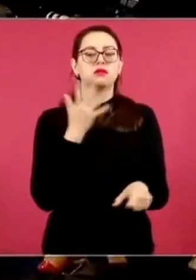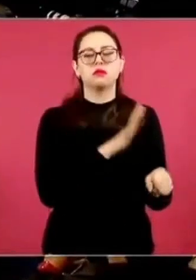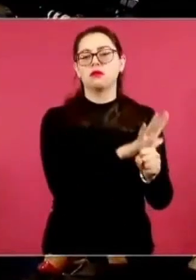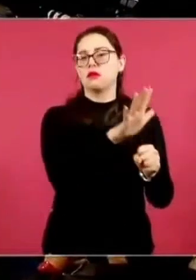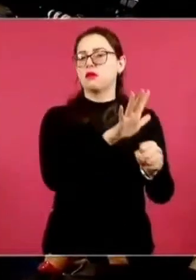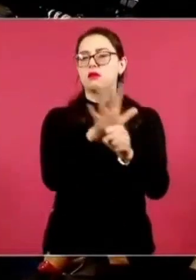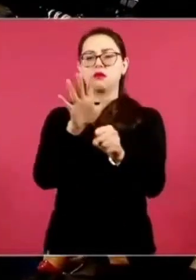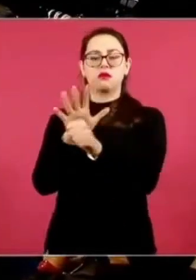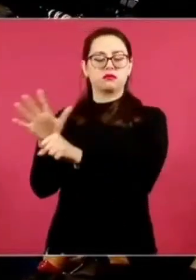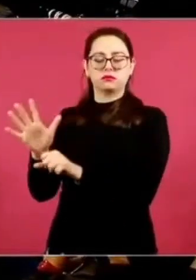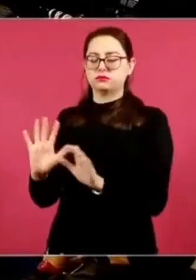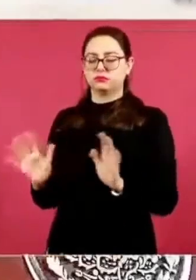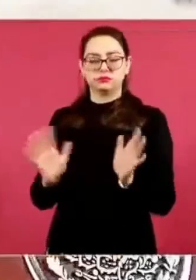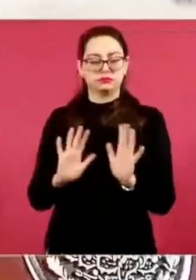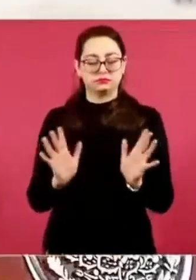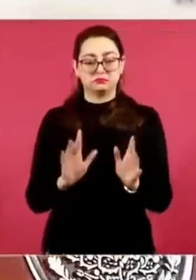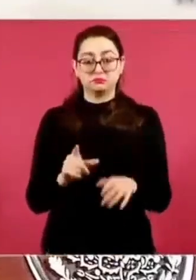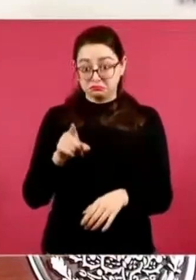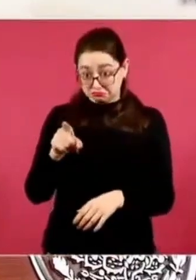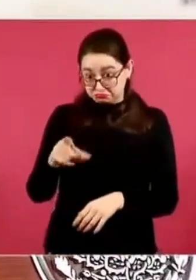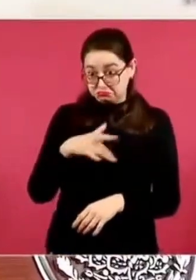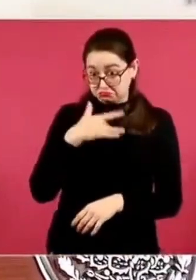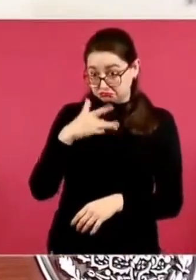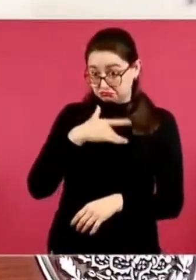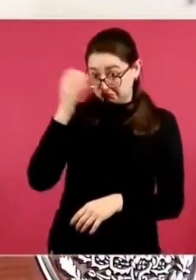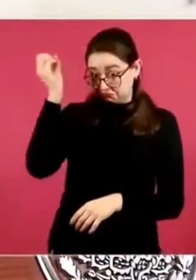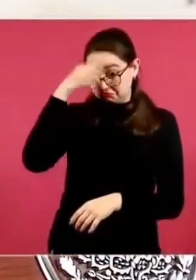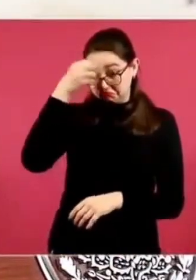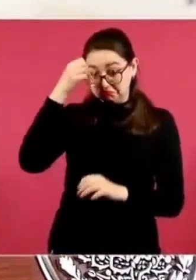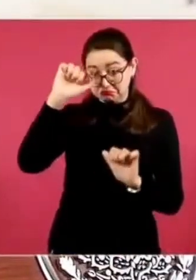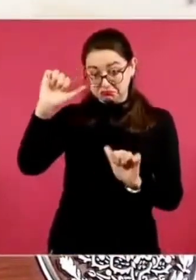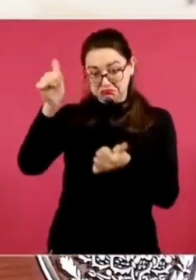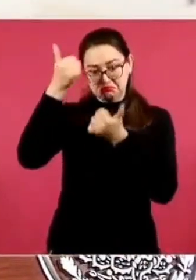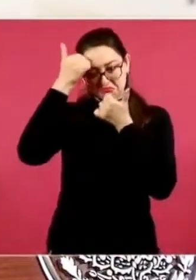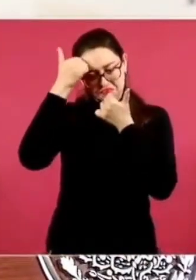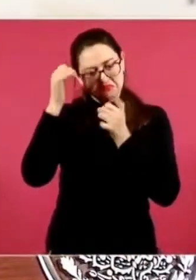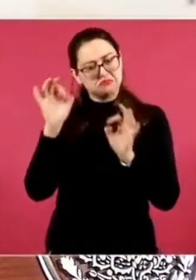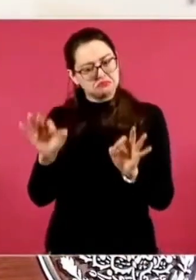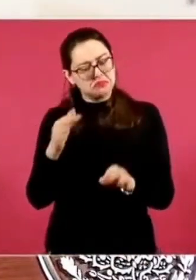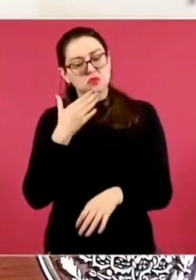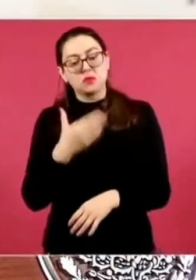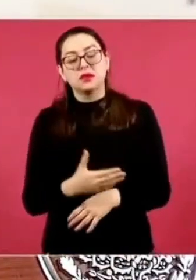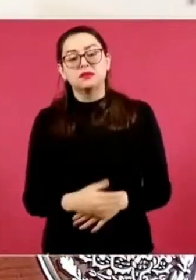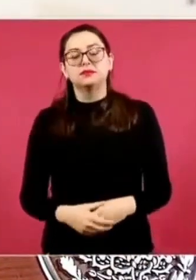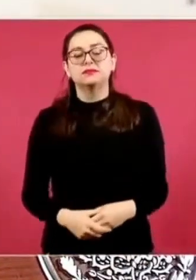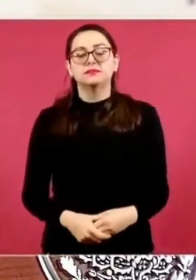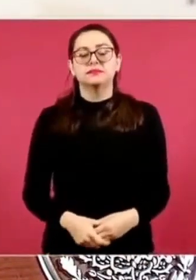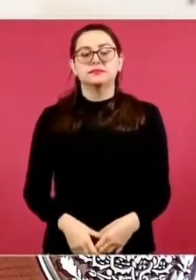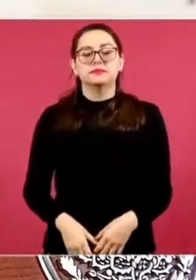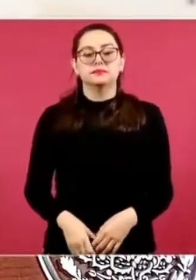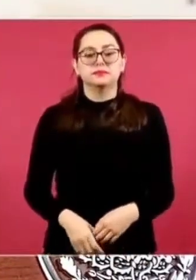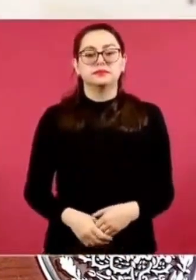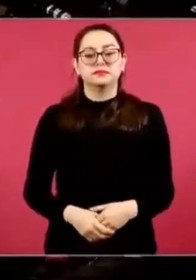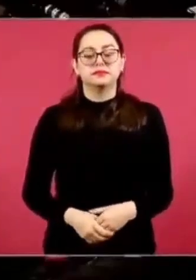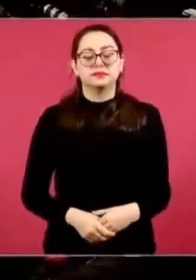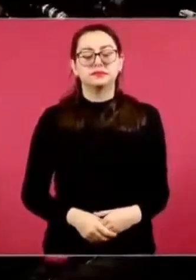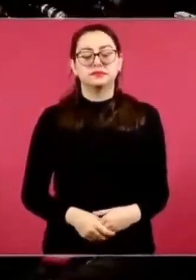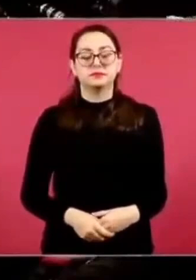Entonces, qué bueno, nosotros